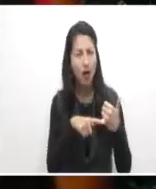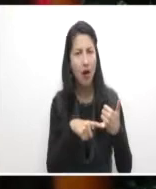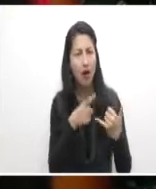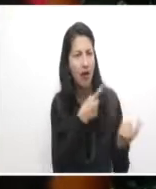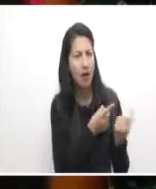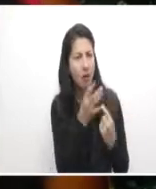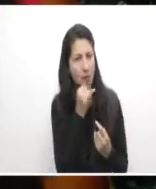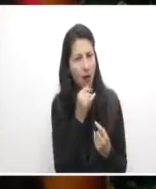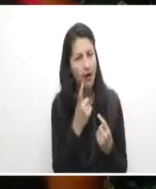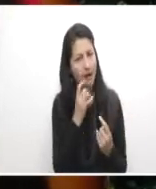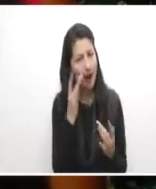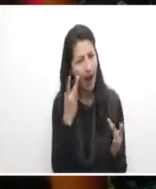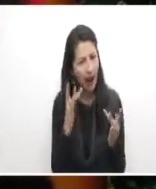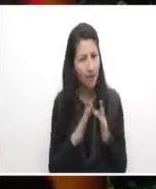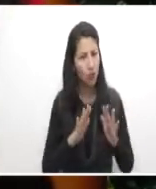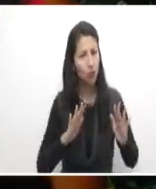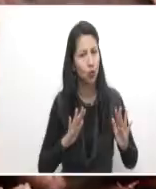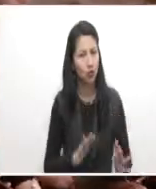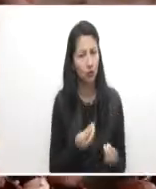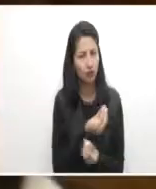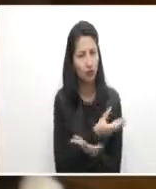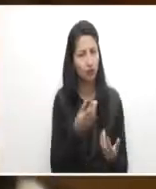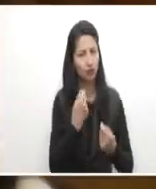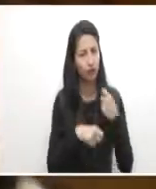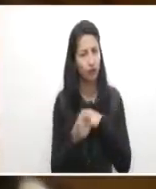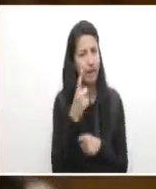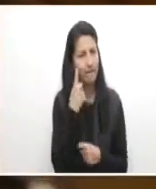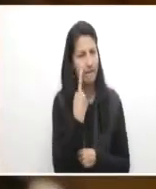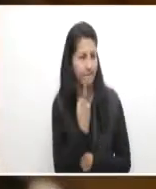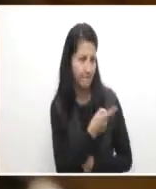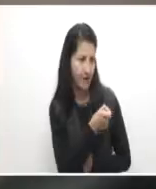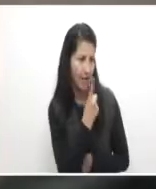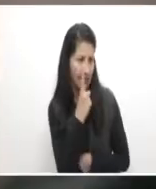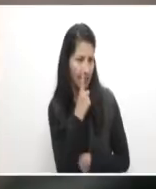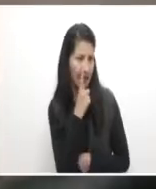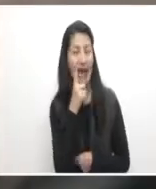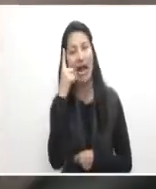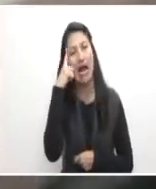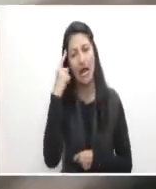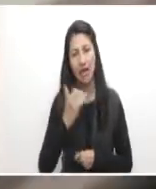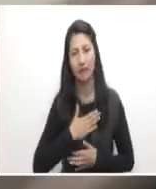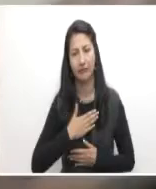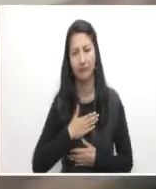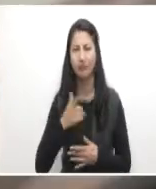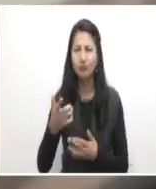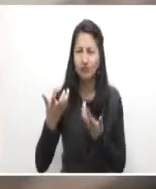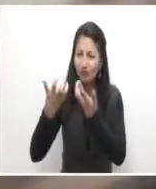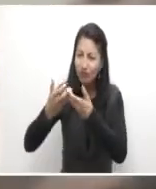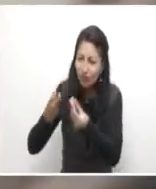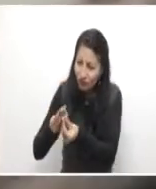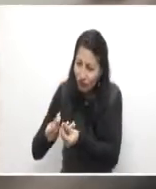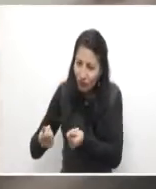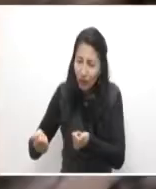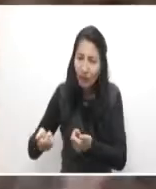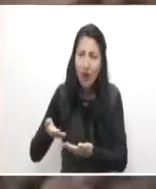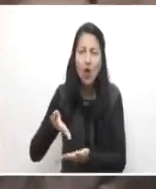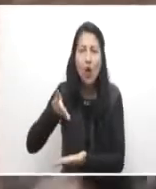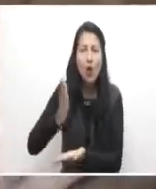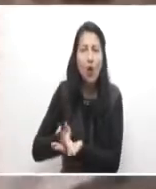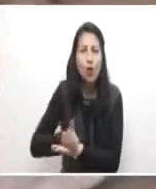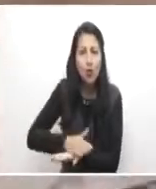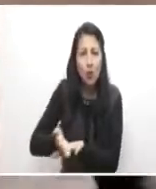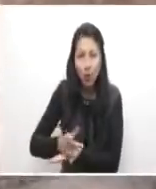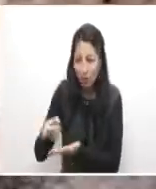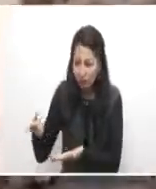los turistas y para los nativos de la región. El cazabe es elaborado con el almidón extraído de dos tipos de yuca que